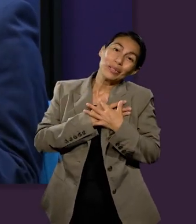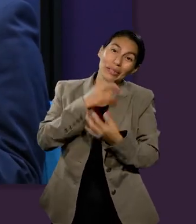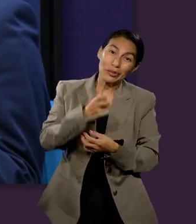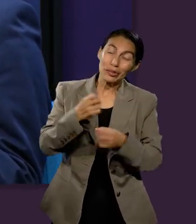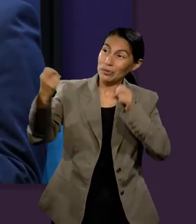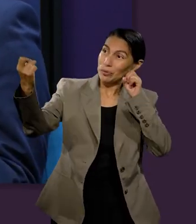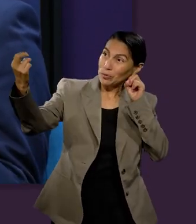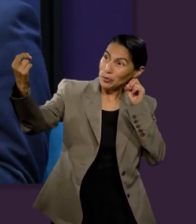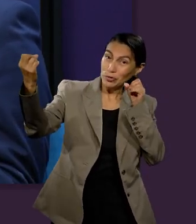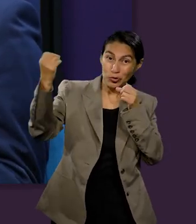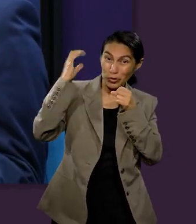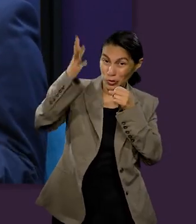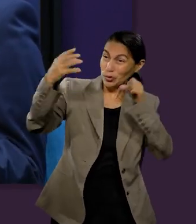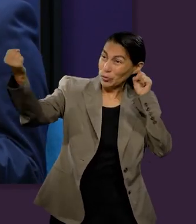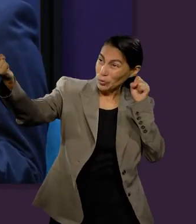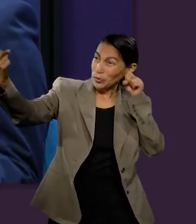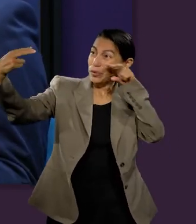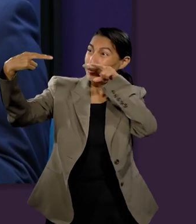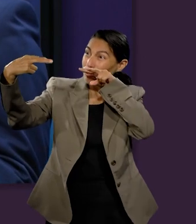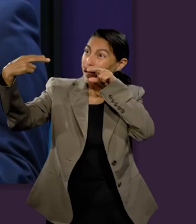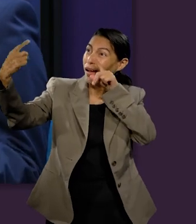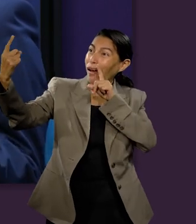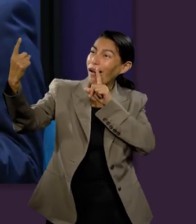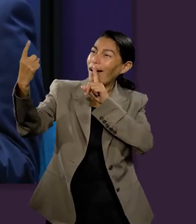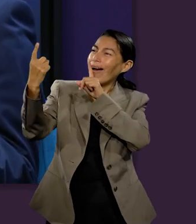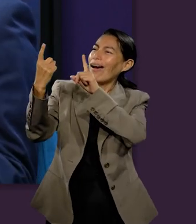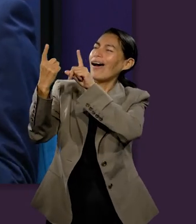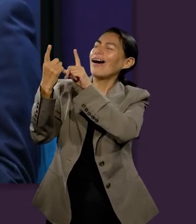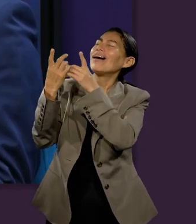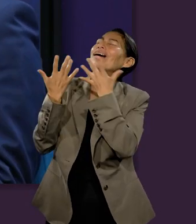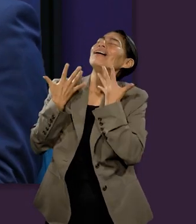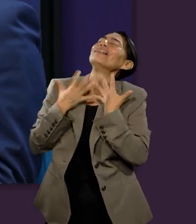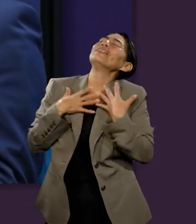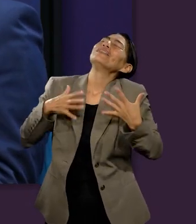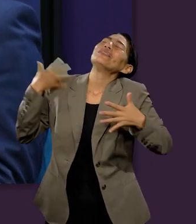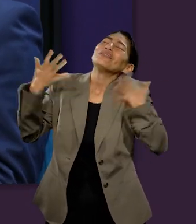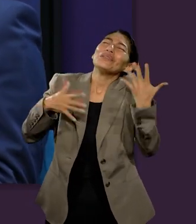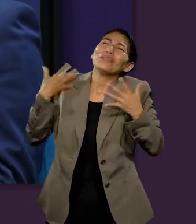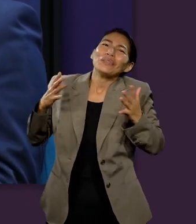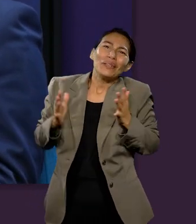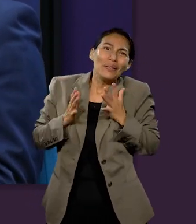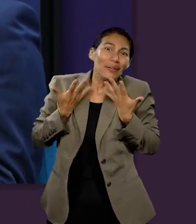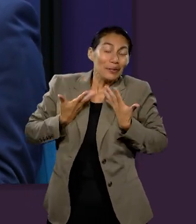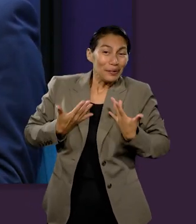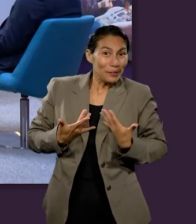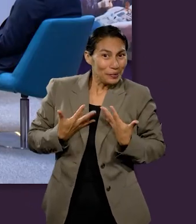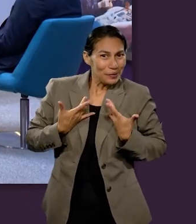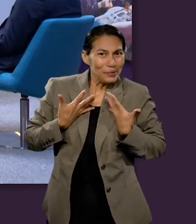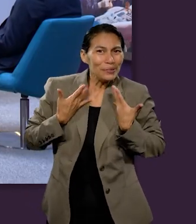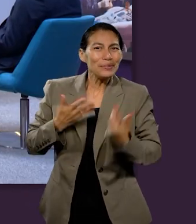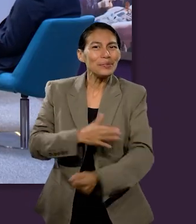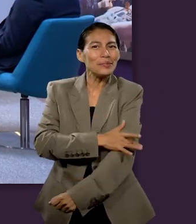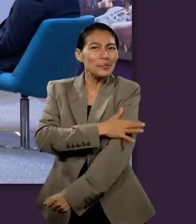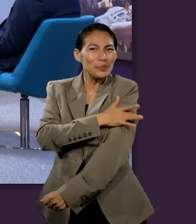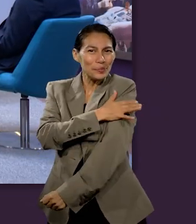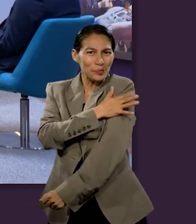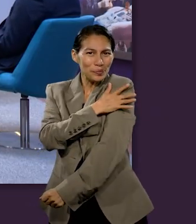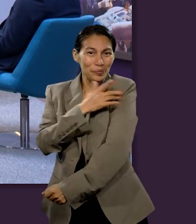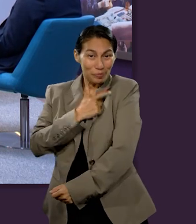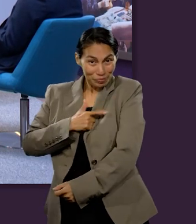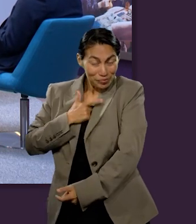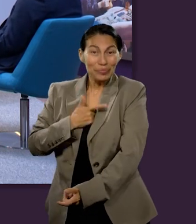fuente de existencia. Y qué encuentro, qué maravilla va a ser aquel momento. Realmente mi